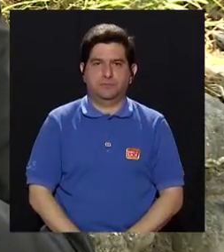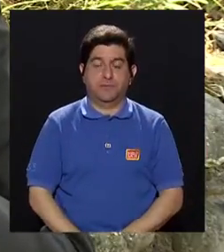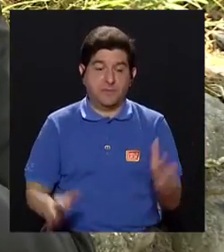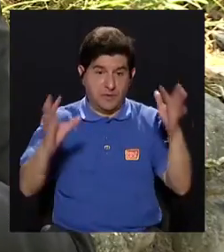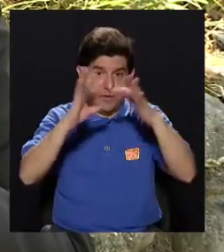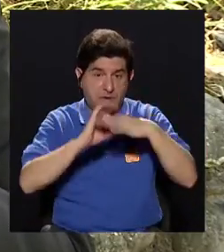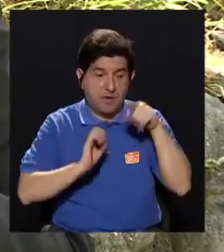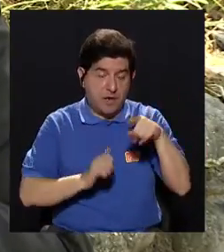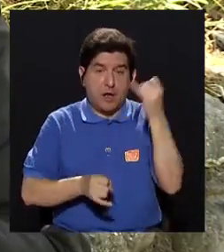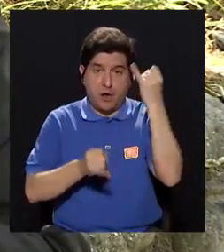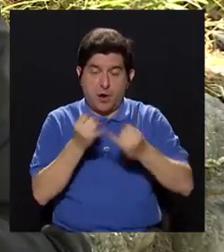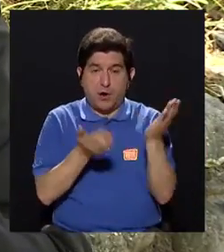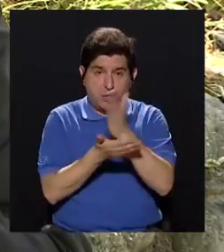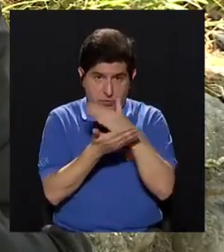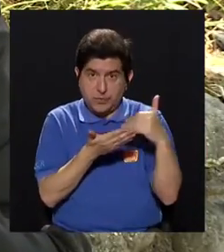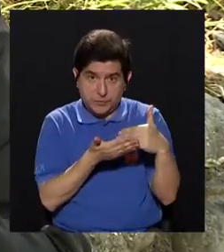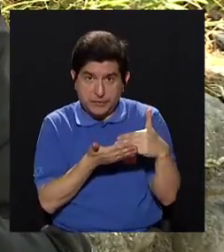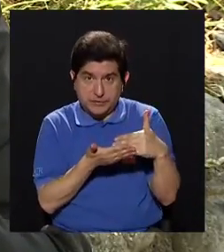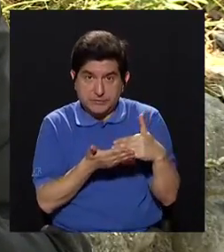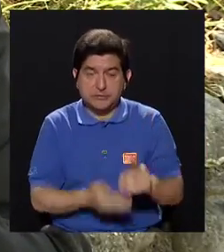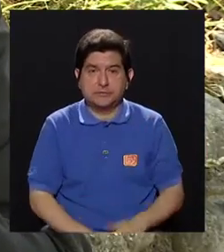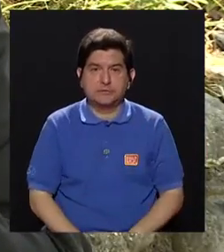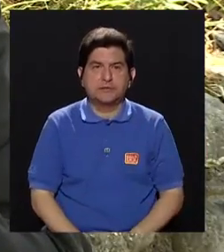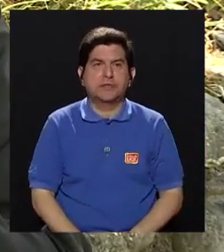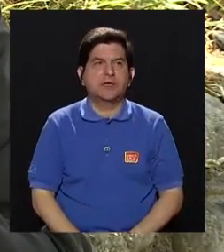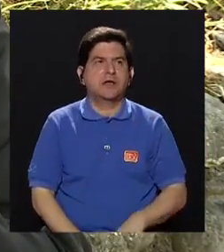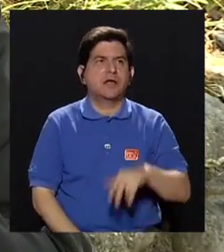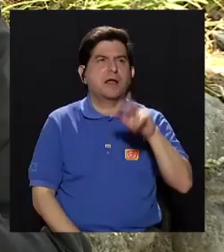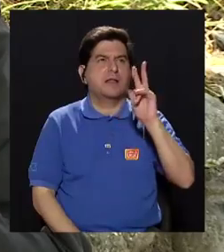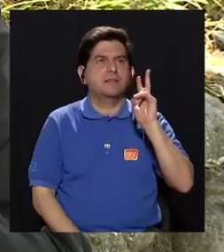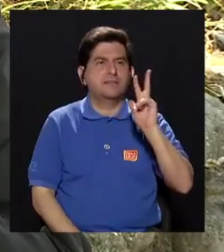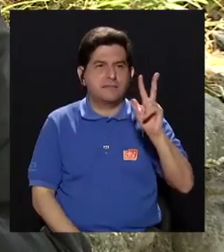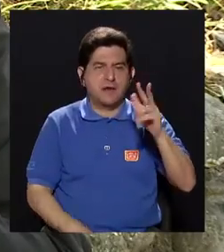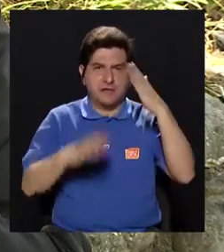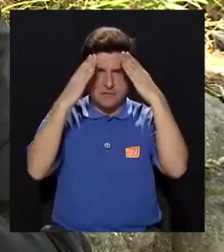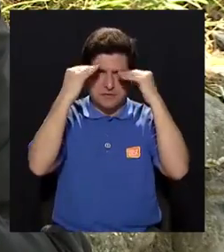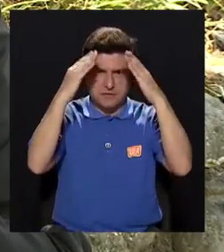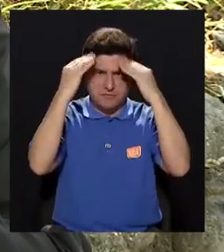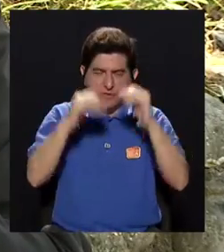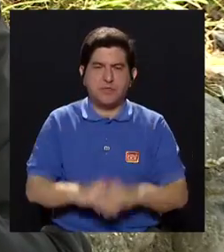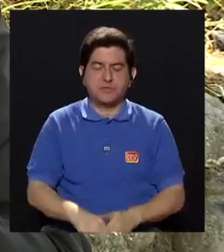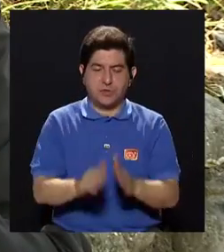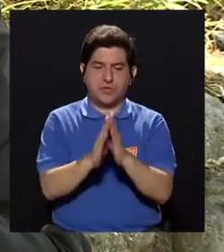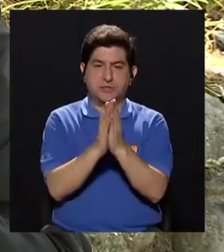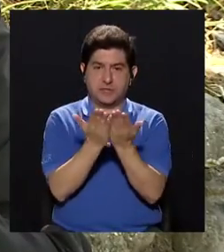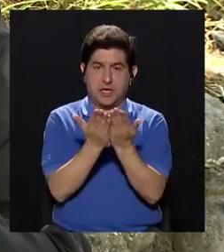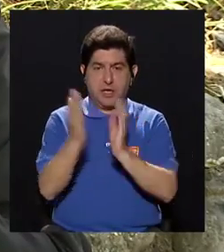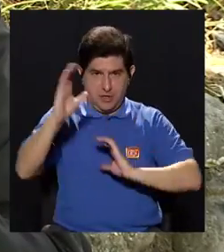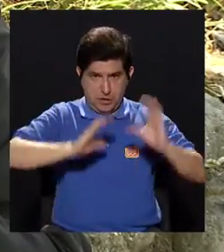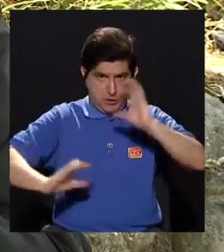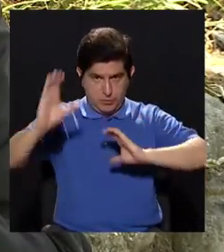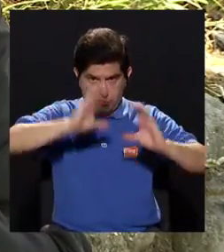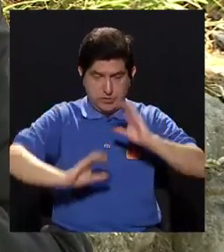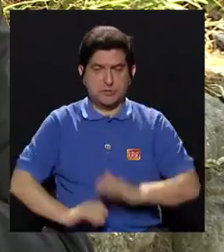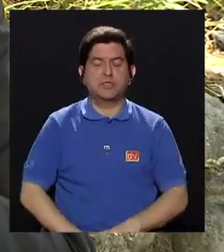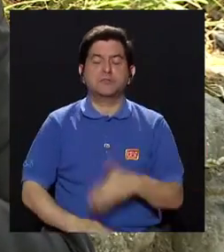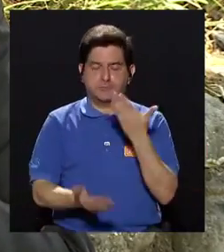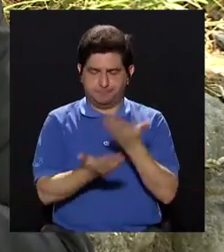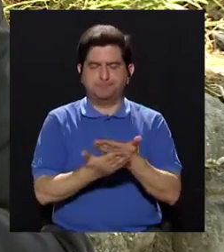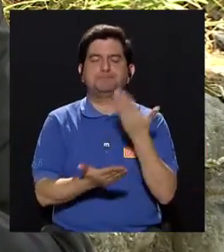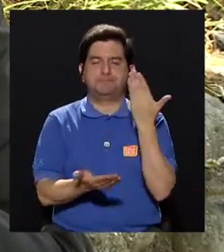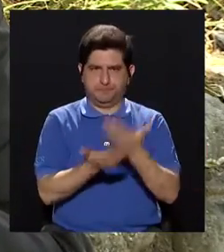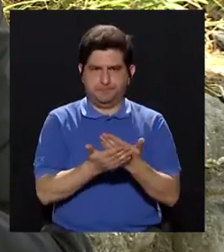por lo menos en relación con este último aspecto, cerca de tres reportes en la literatura científica que